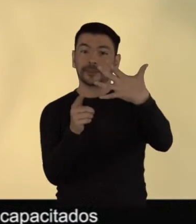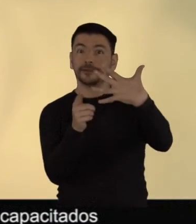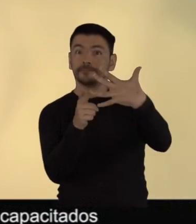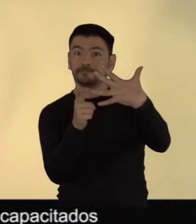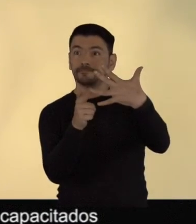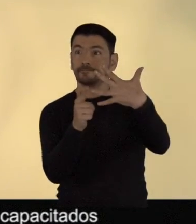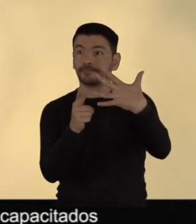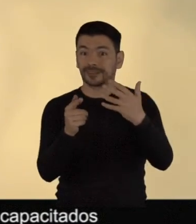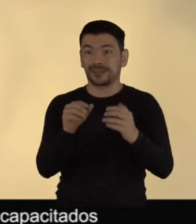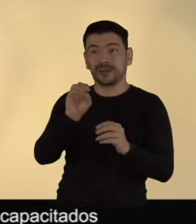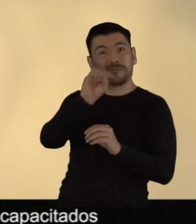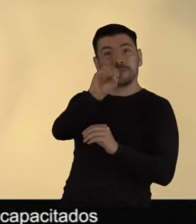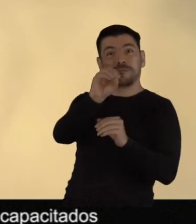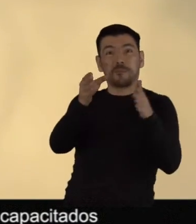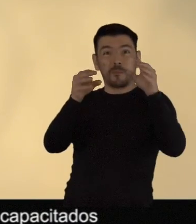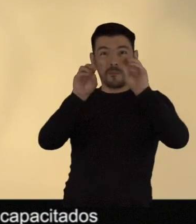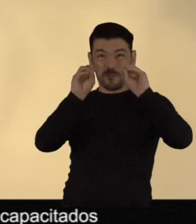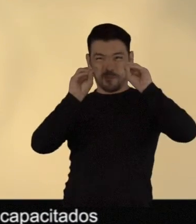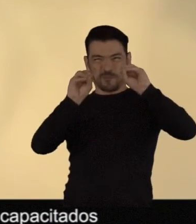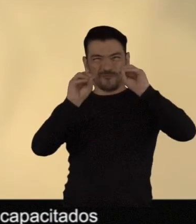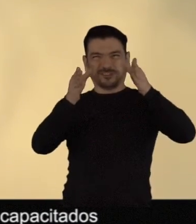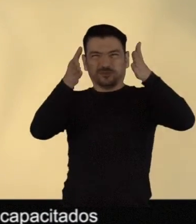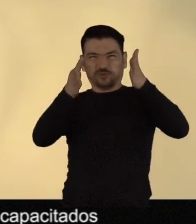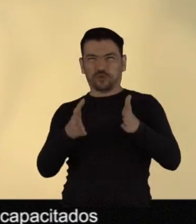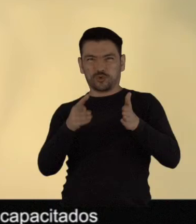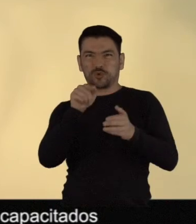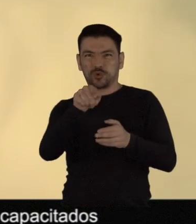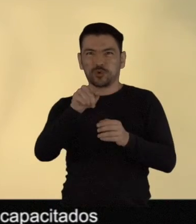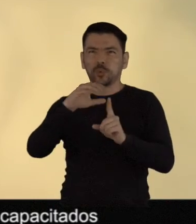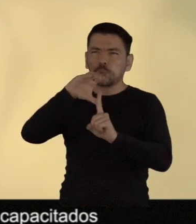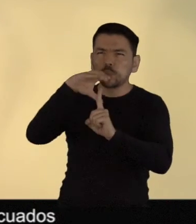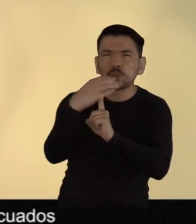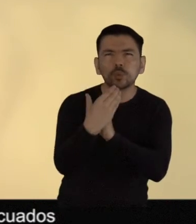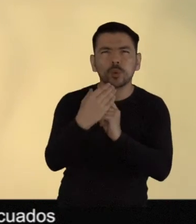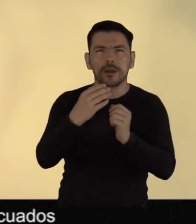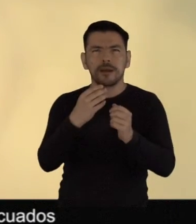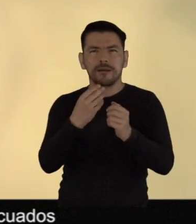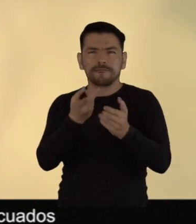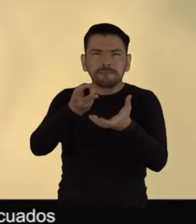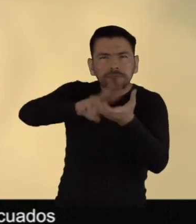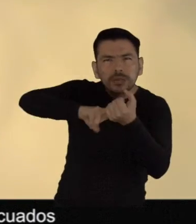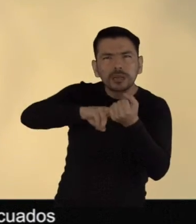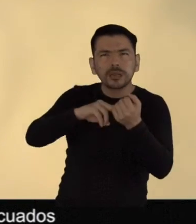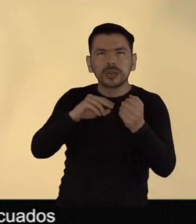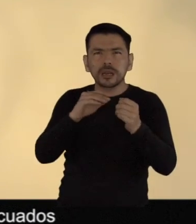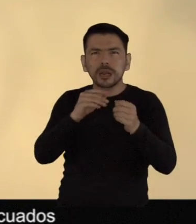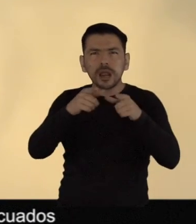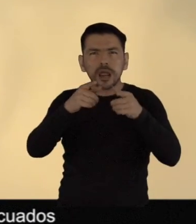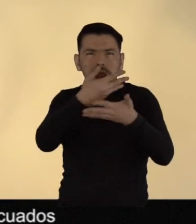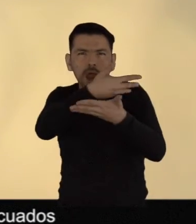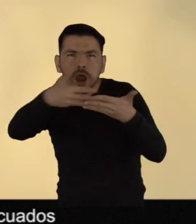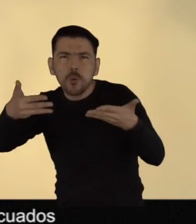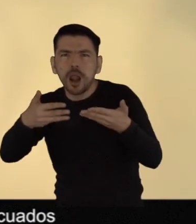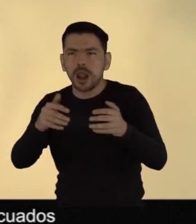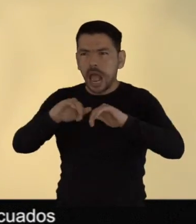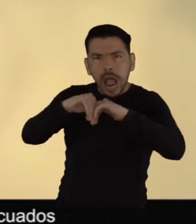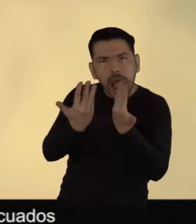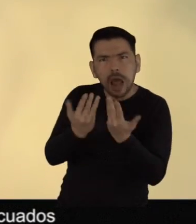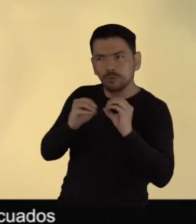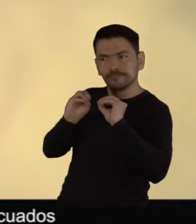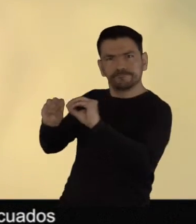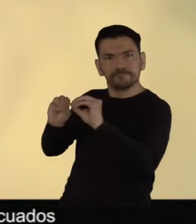capacitaros con educación intercultural bilingüe. Y quinto, materiales educativos